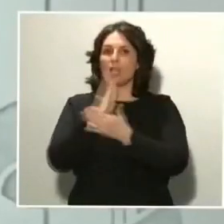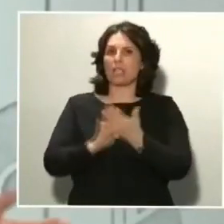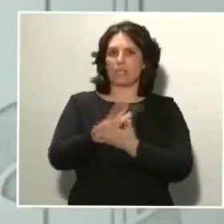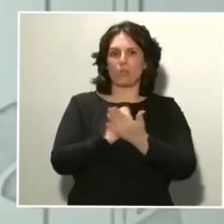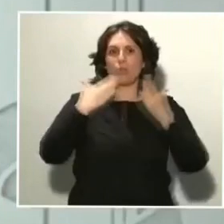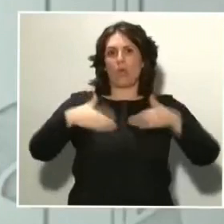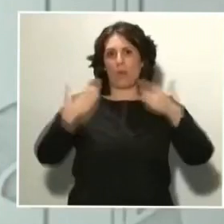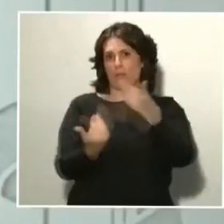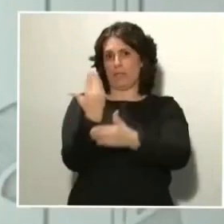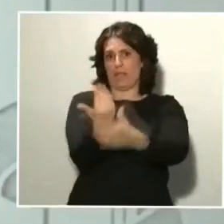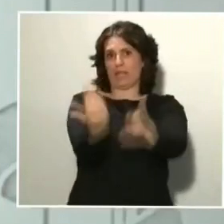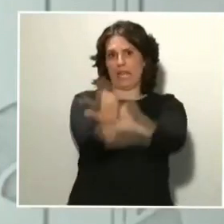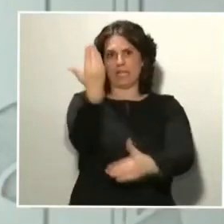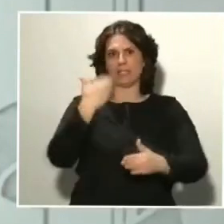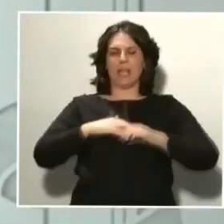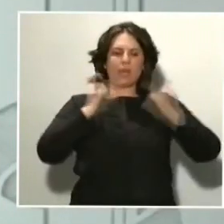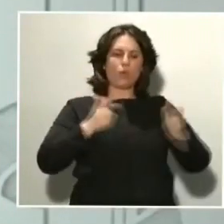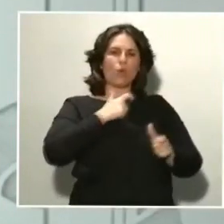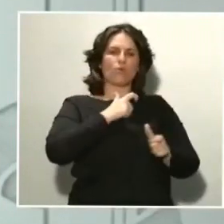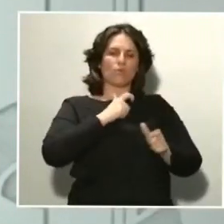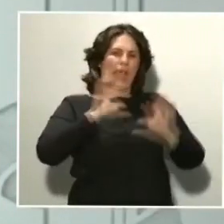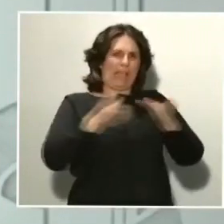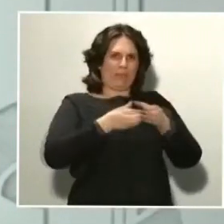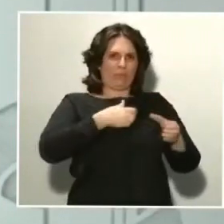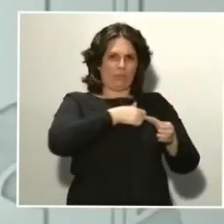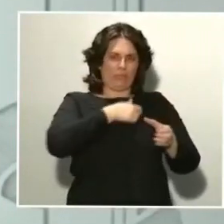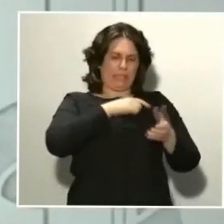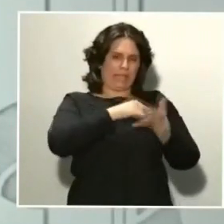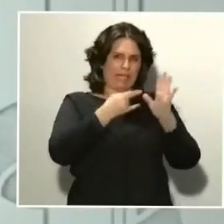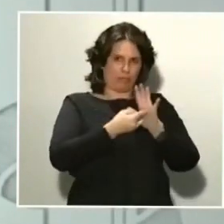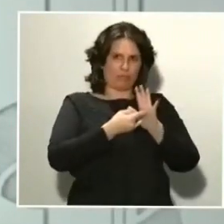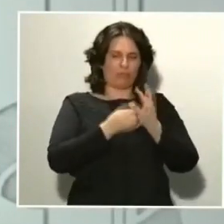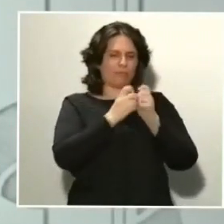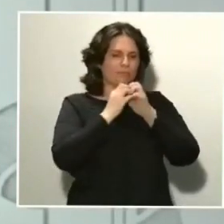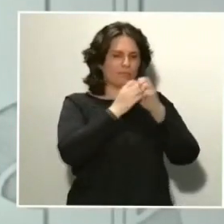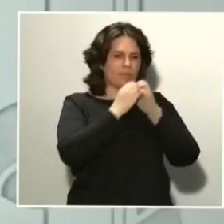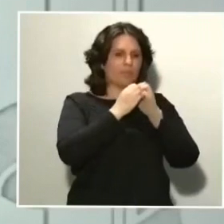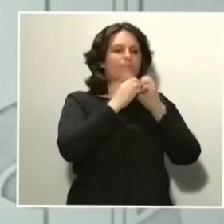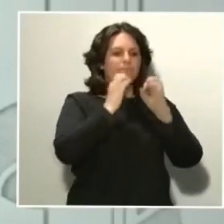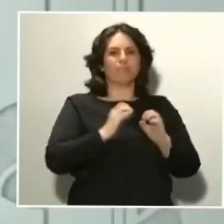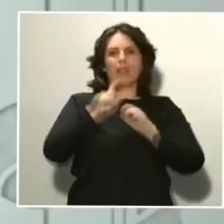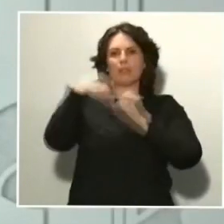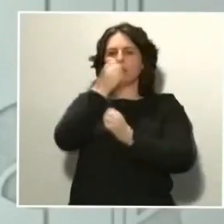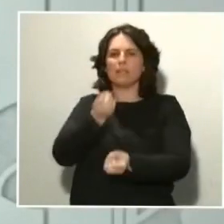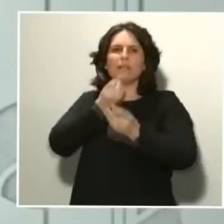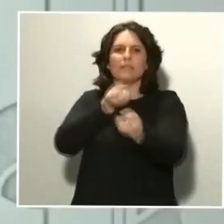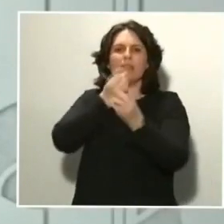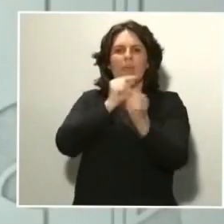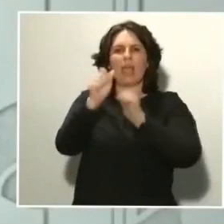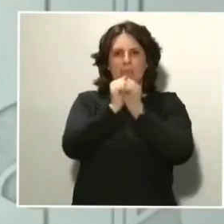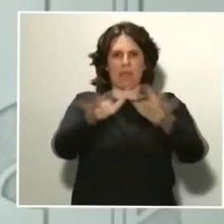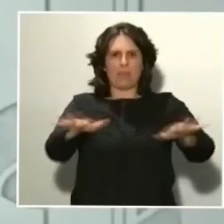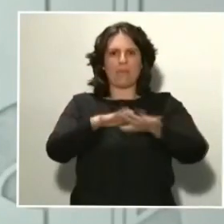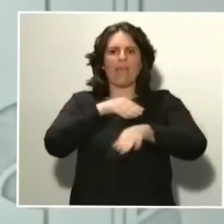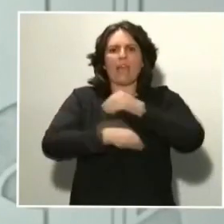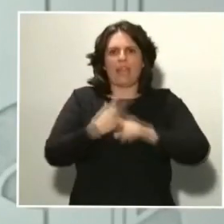caso de una fiesta con una gran cantidad de jóvenes en un lugar inhóspito detectado por un helicóptero. Todos los asistentes fueron multados.